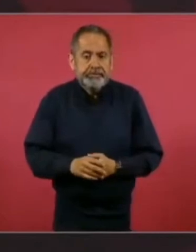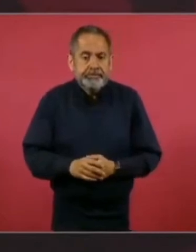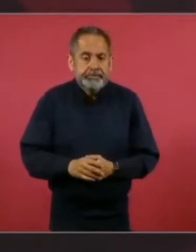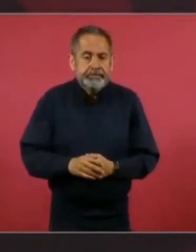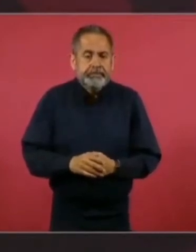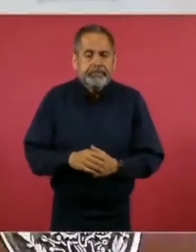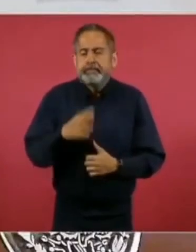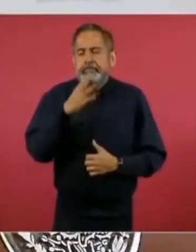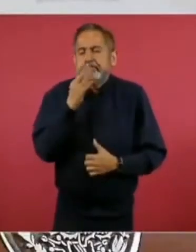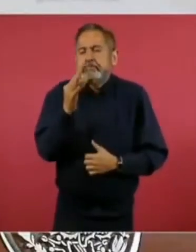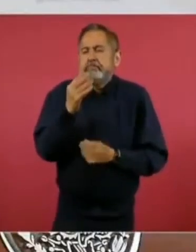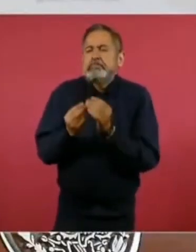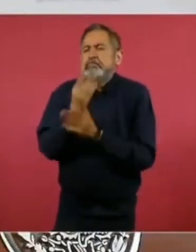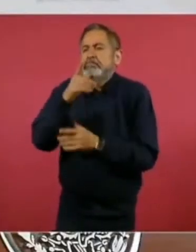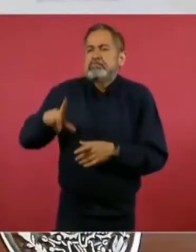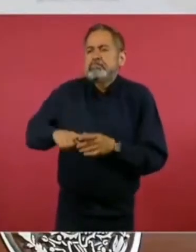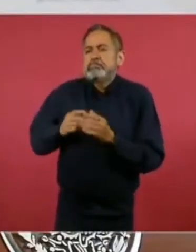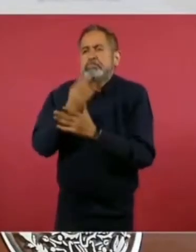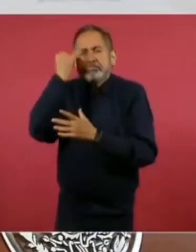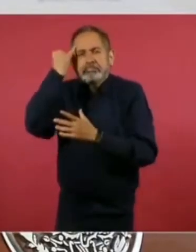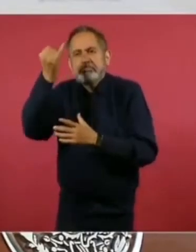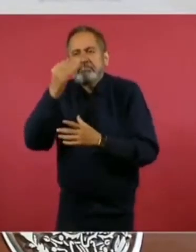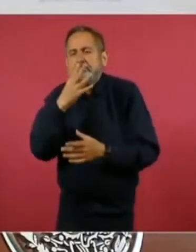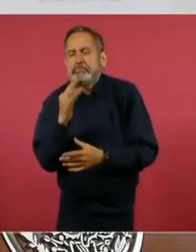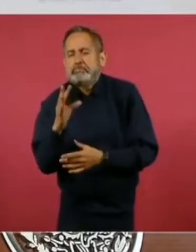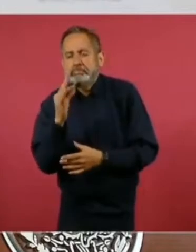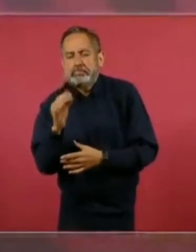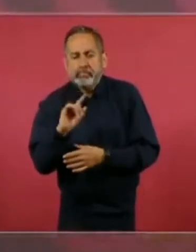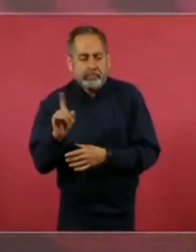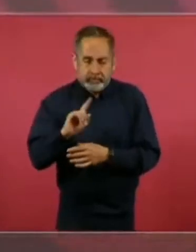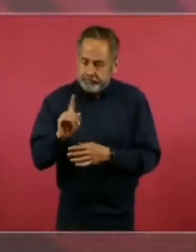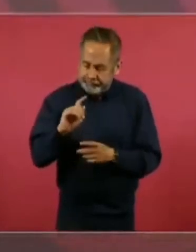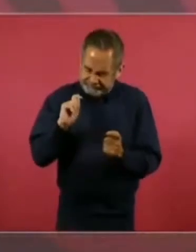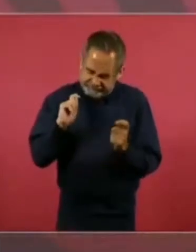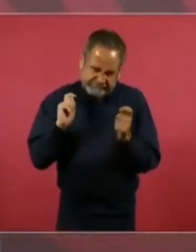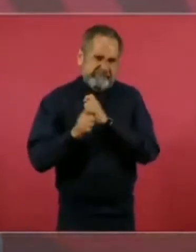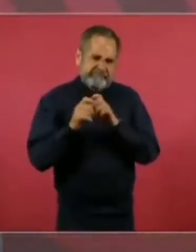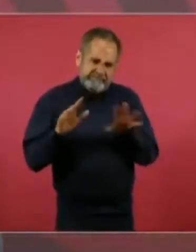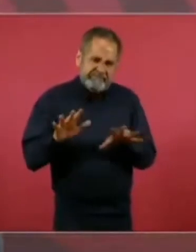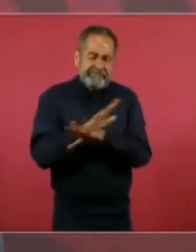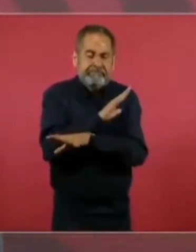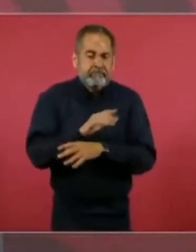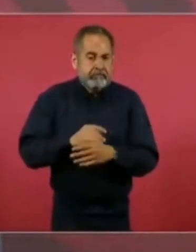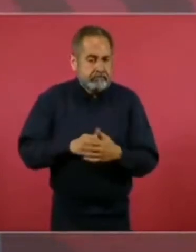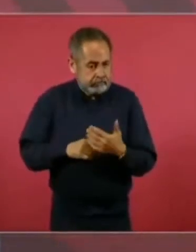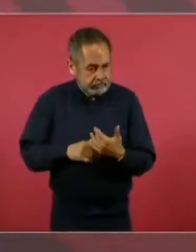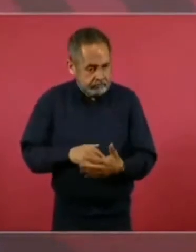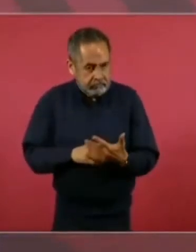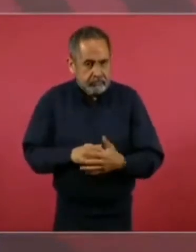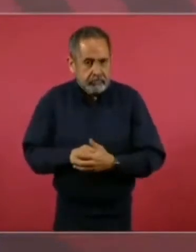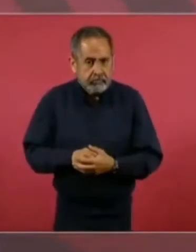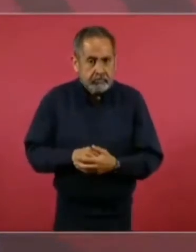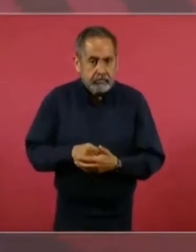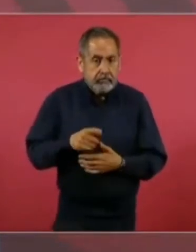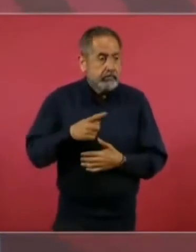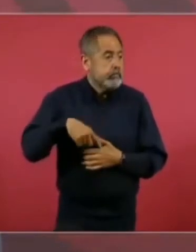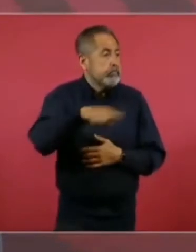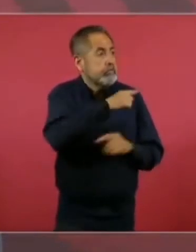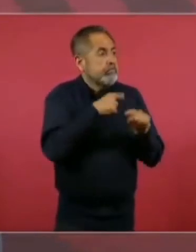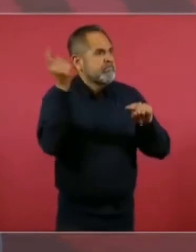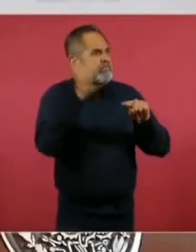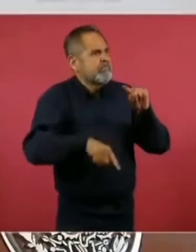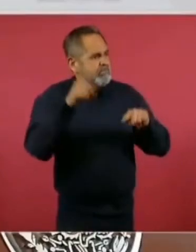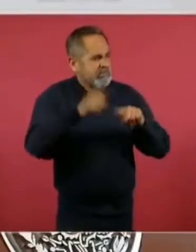cualquier cosa apostar a acabar con los privilegios,